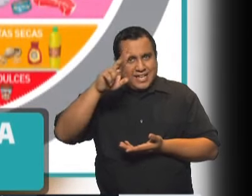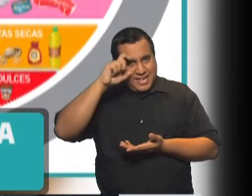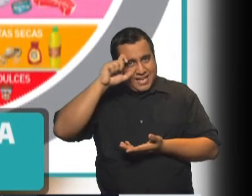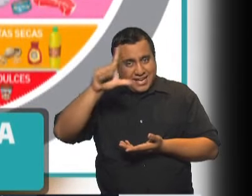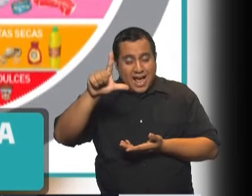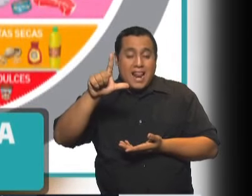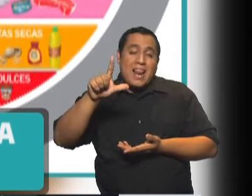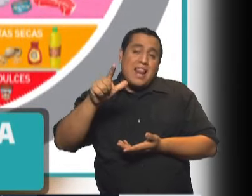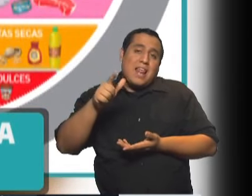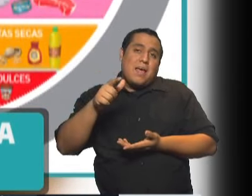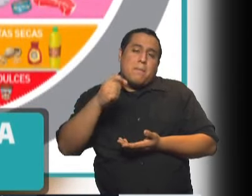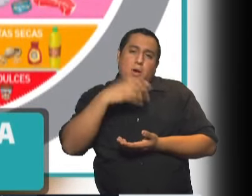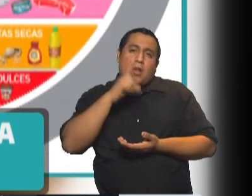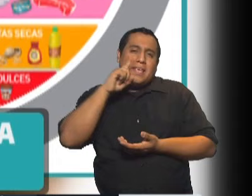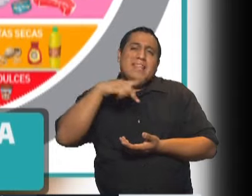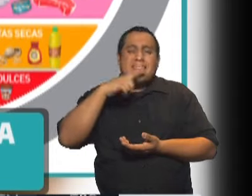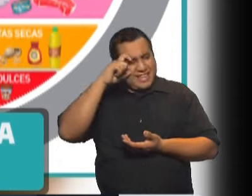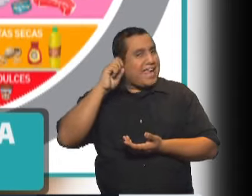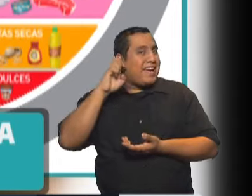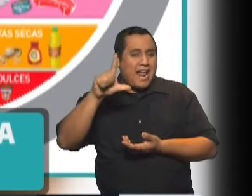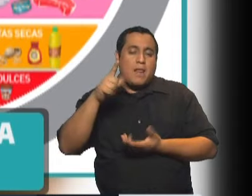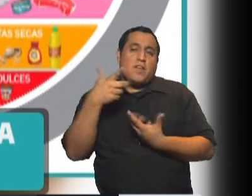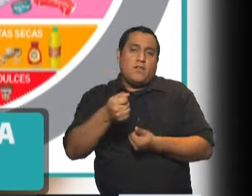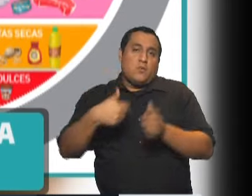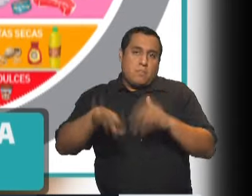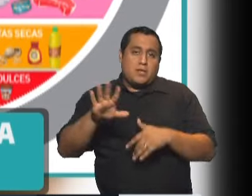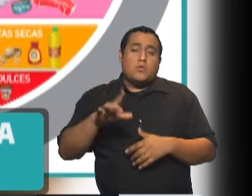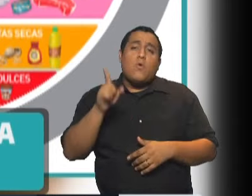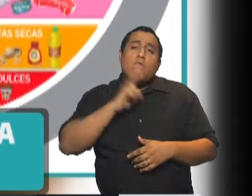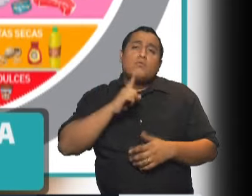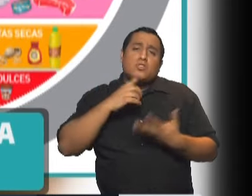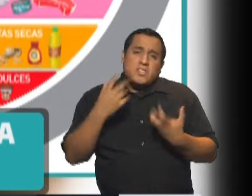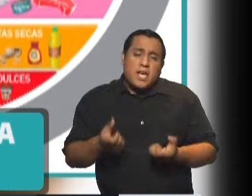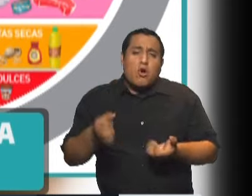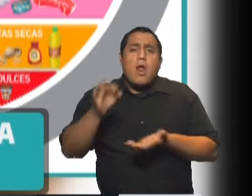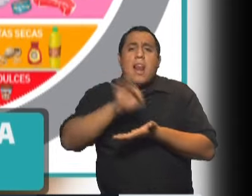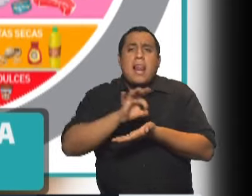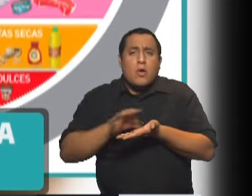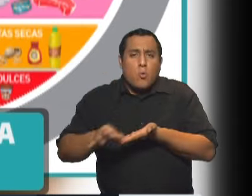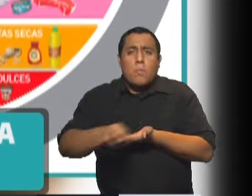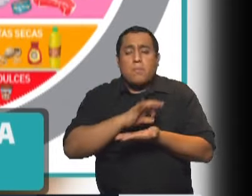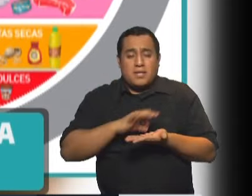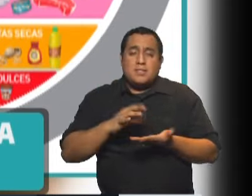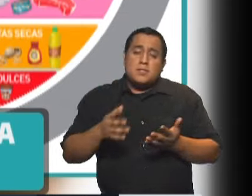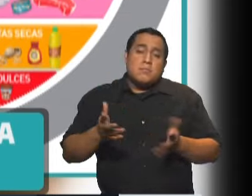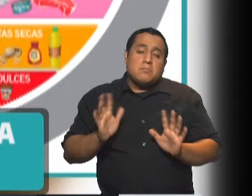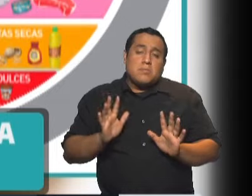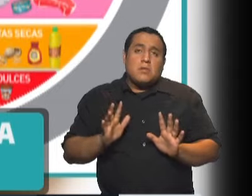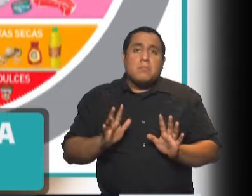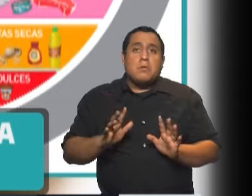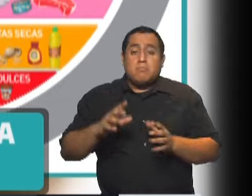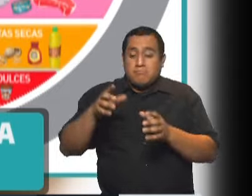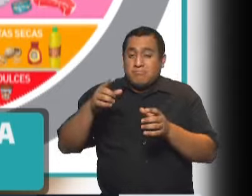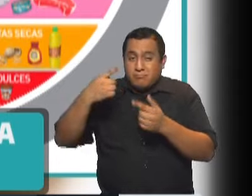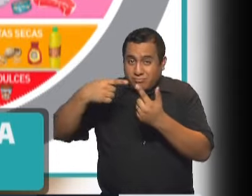tienen muchos más beneficios las legumbres los frutos secos que también son parte de una alimentación general y con estos